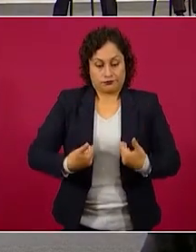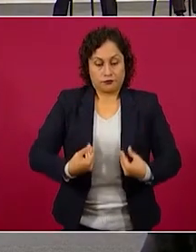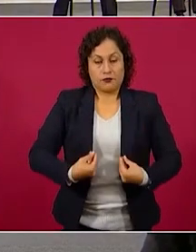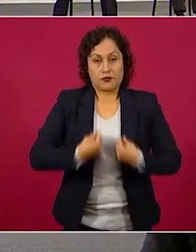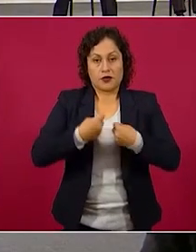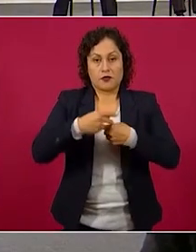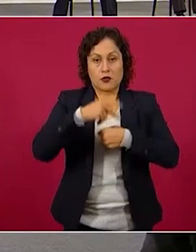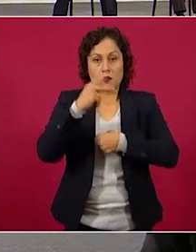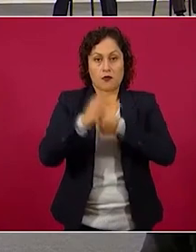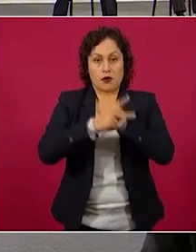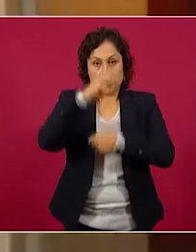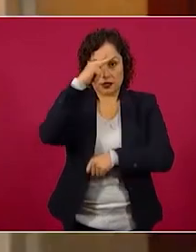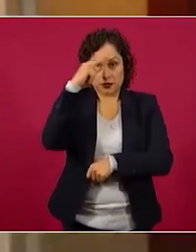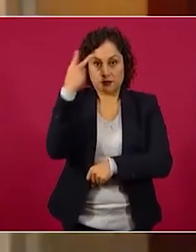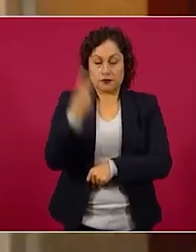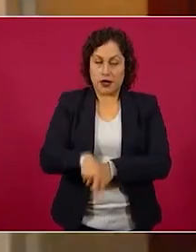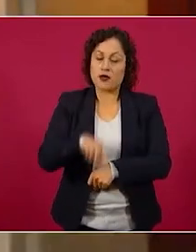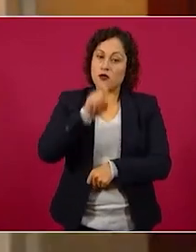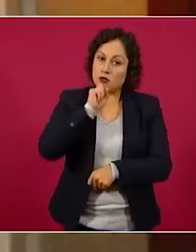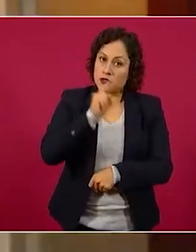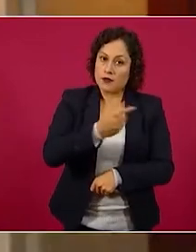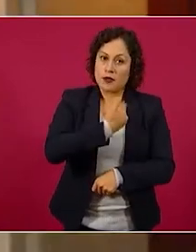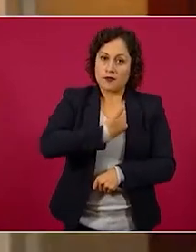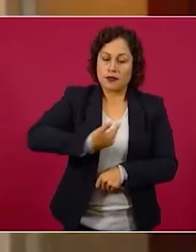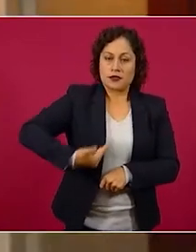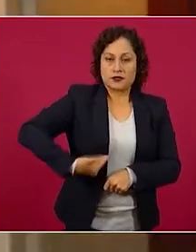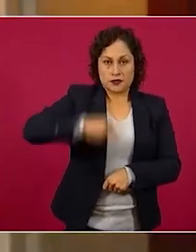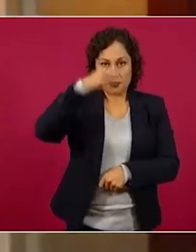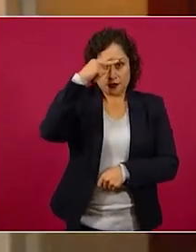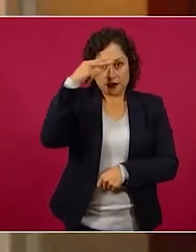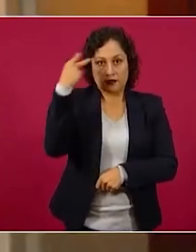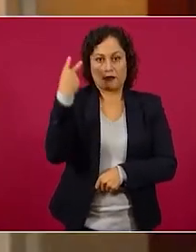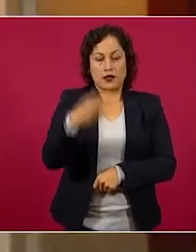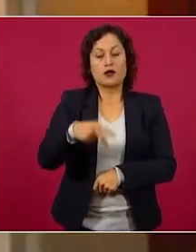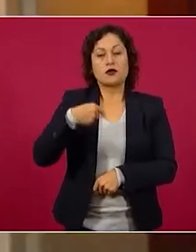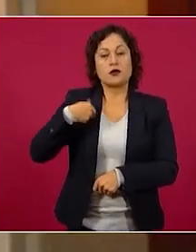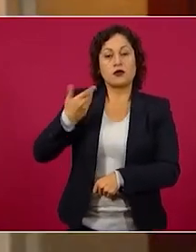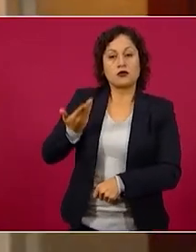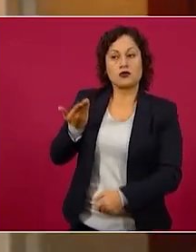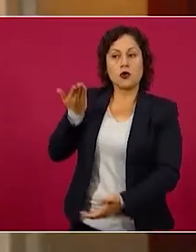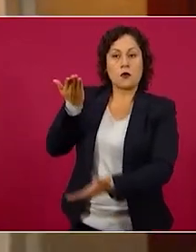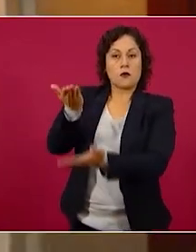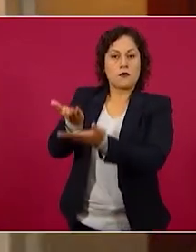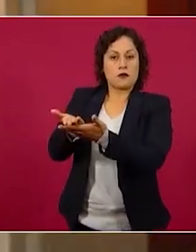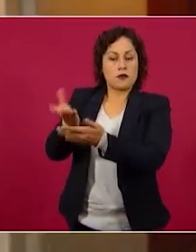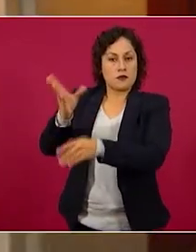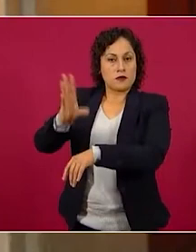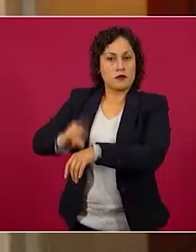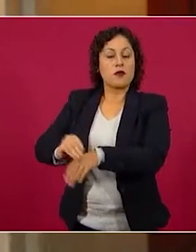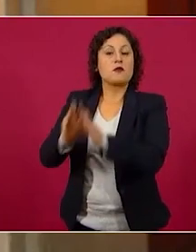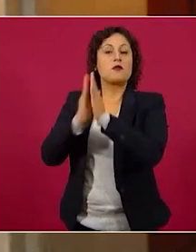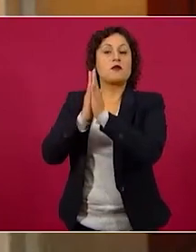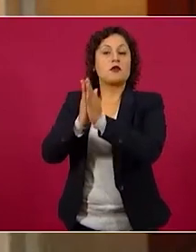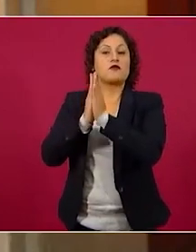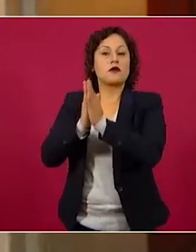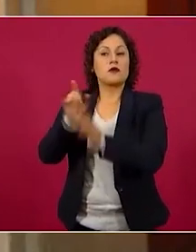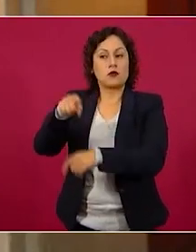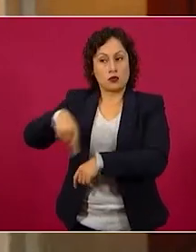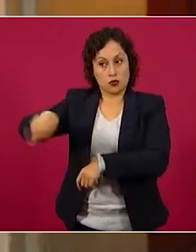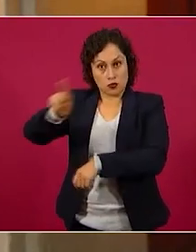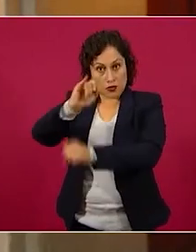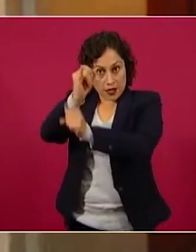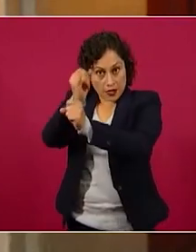la república les solicito que se lleve a cabo una investigación para hacer públicas